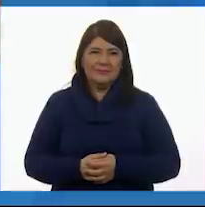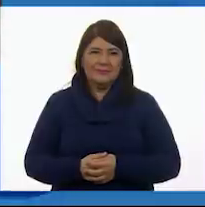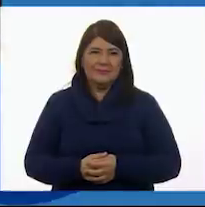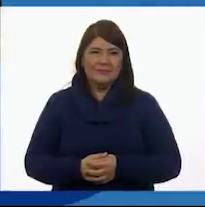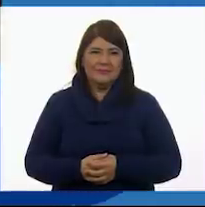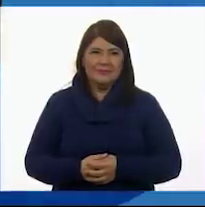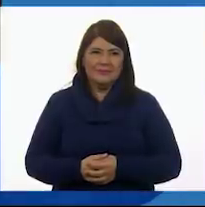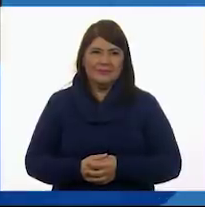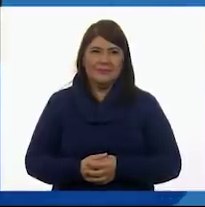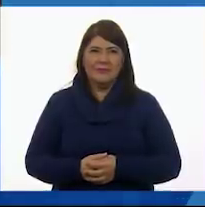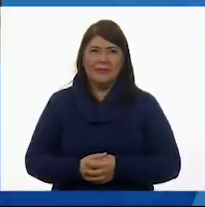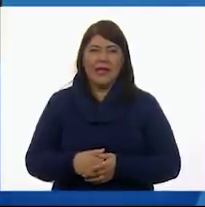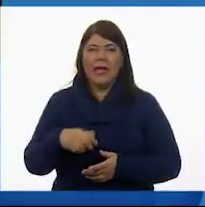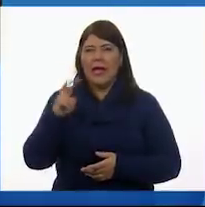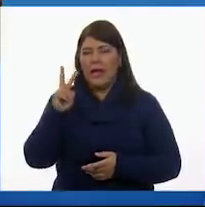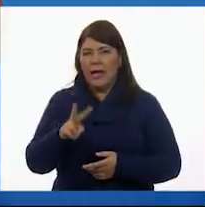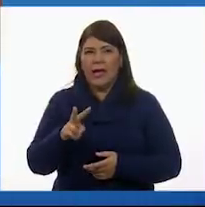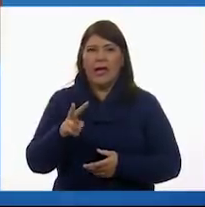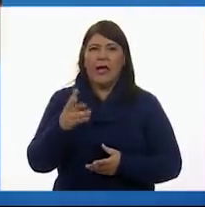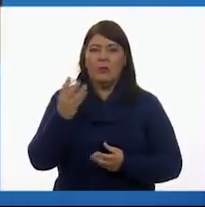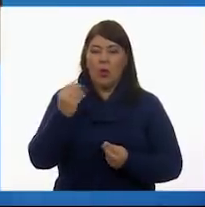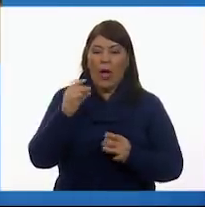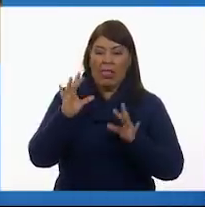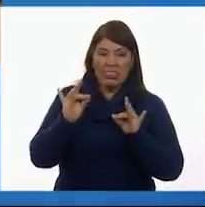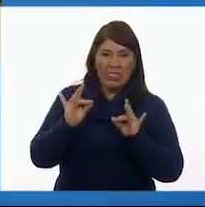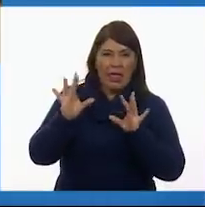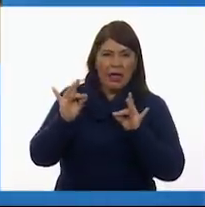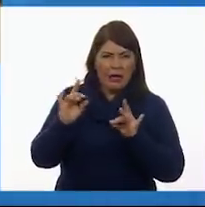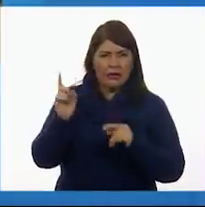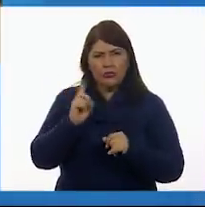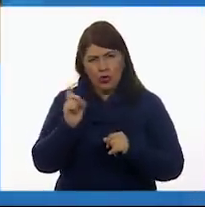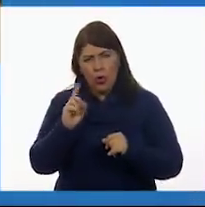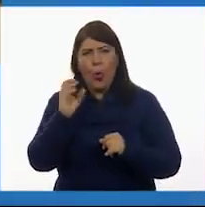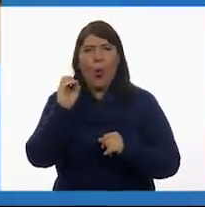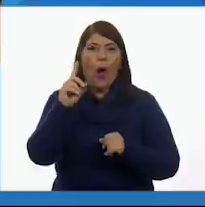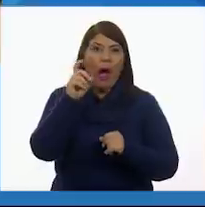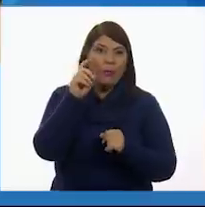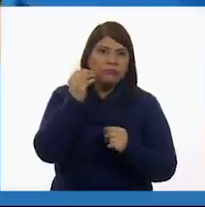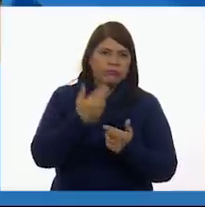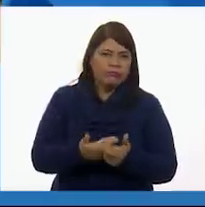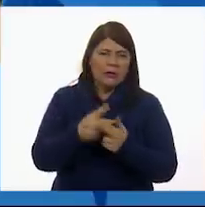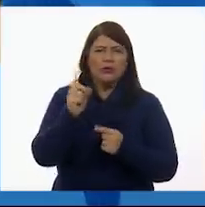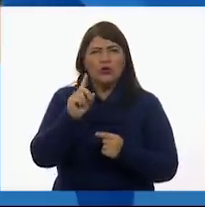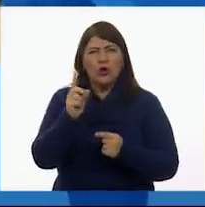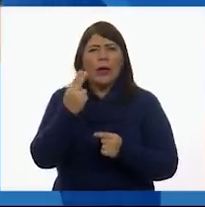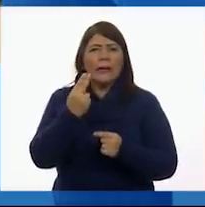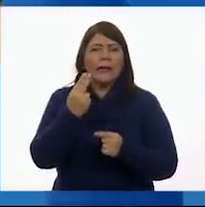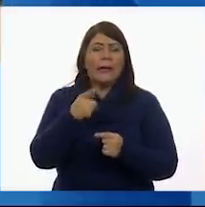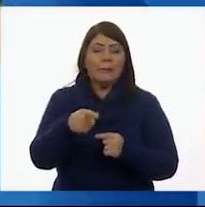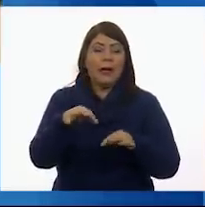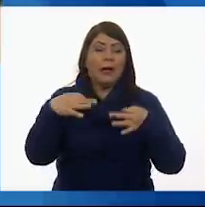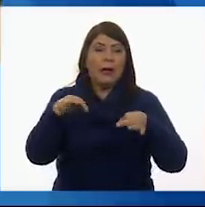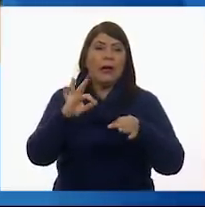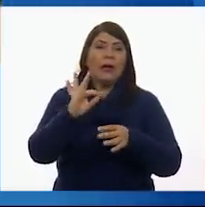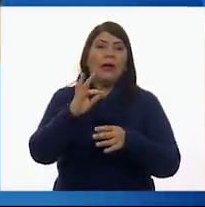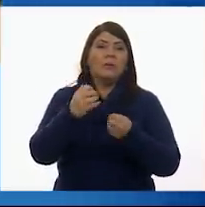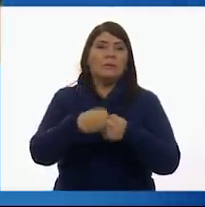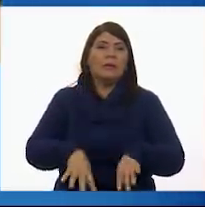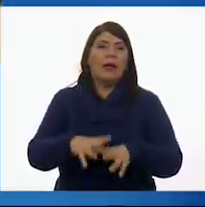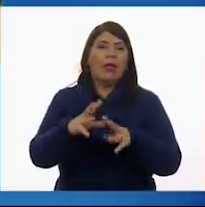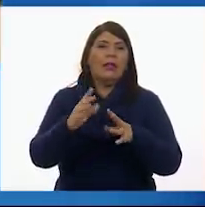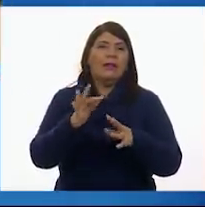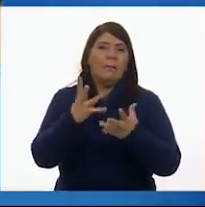Igual que no esté muy espeso, tampoco que esté muy aguado, para no dañar la hoja en la que estemos trabajando.